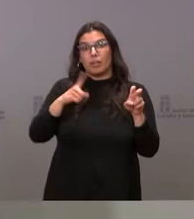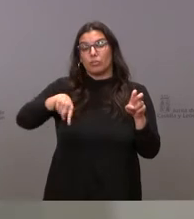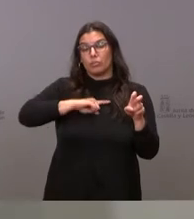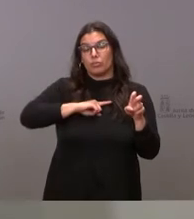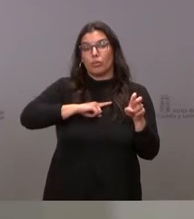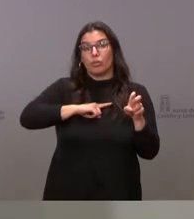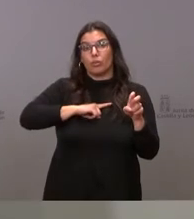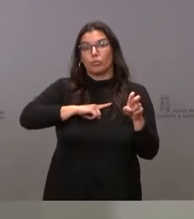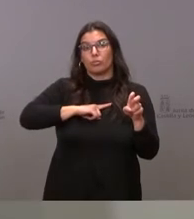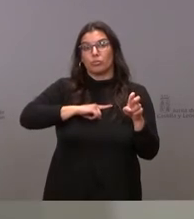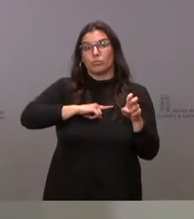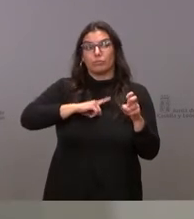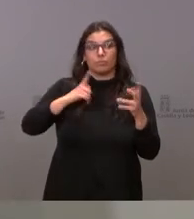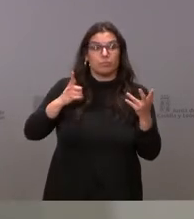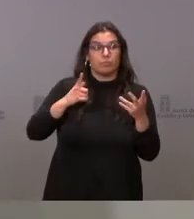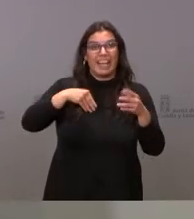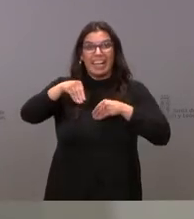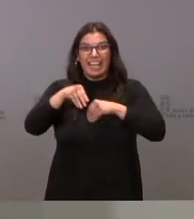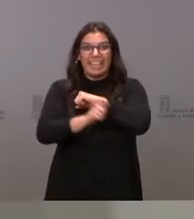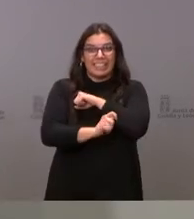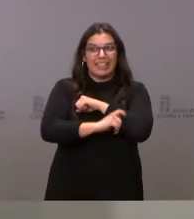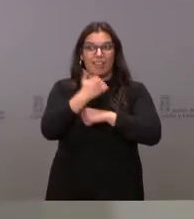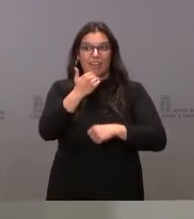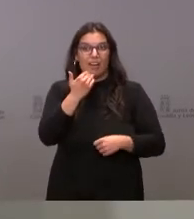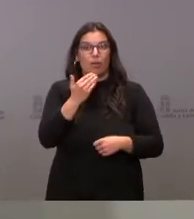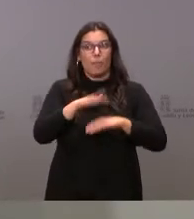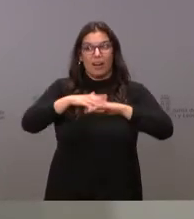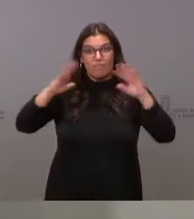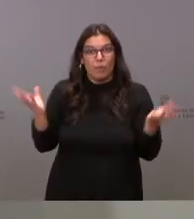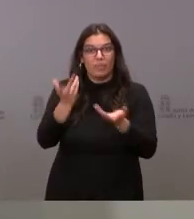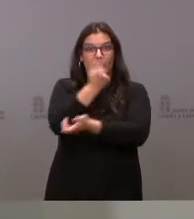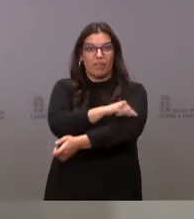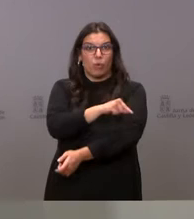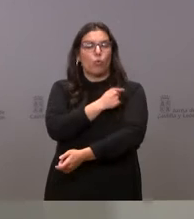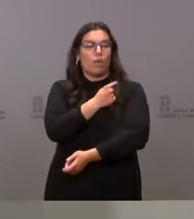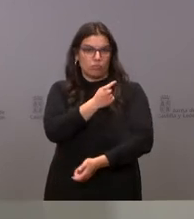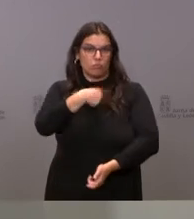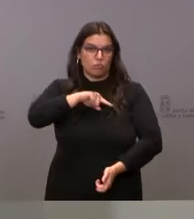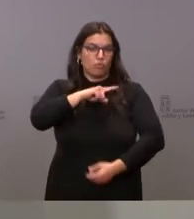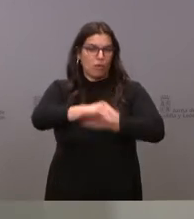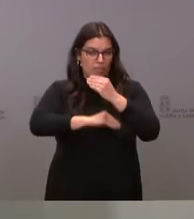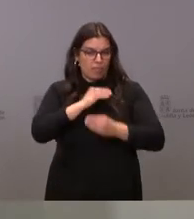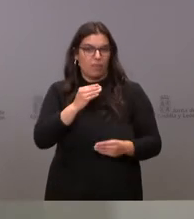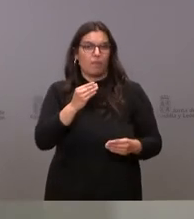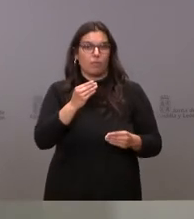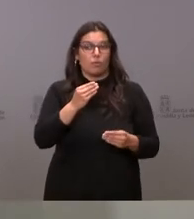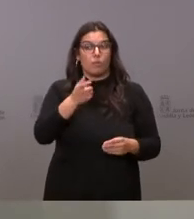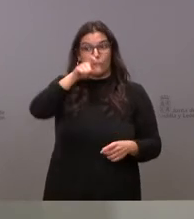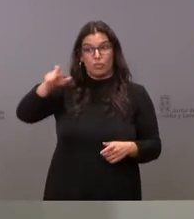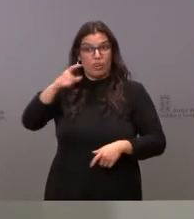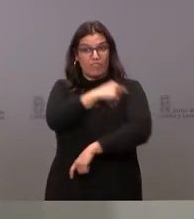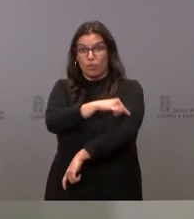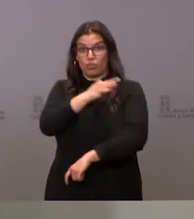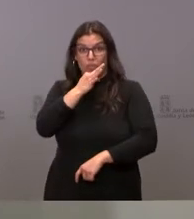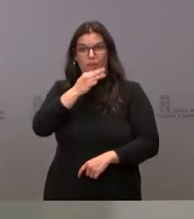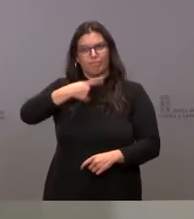otra estrategia para fomentar la vacunación, se está llamando a quienes no se